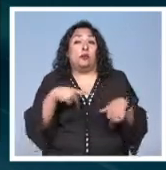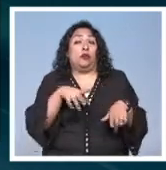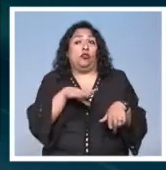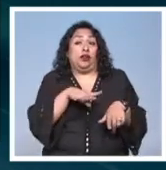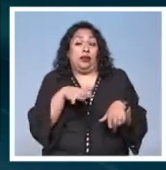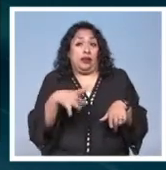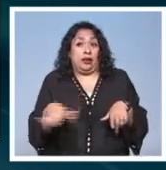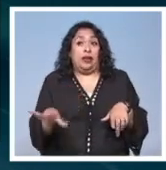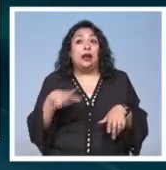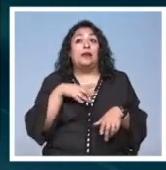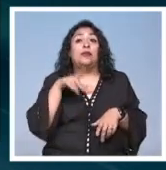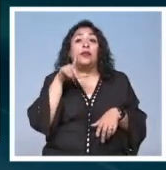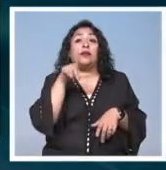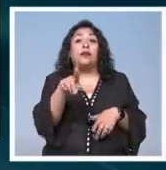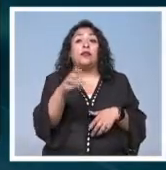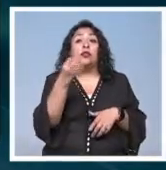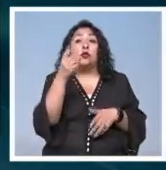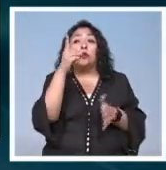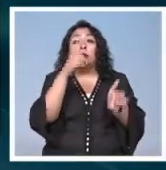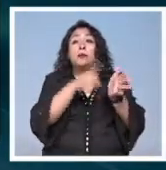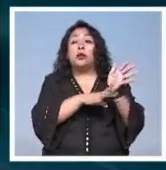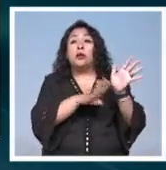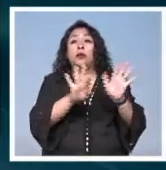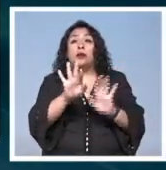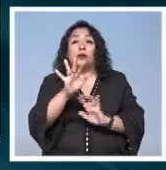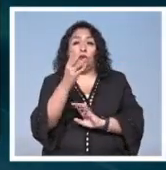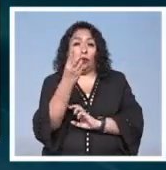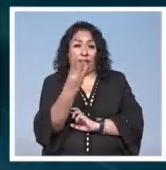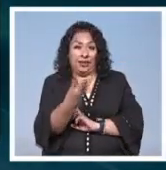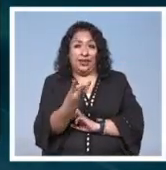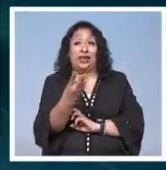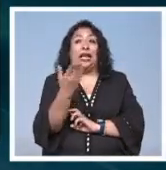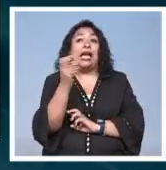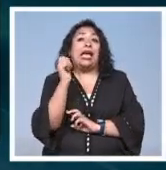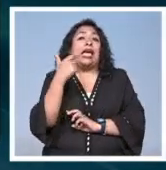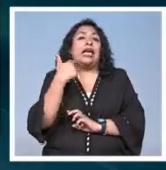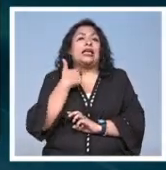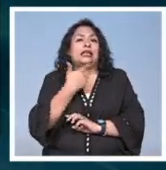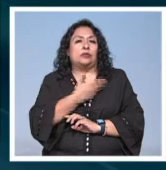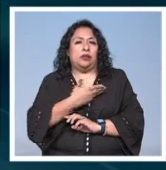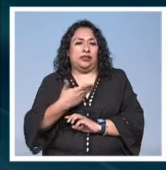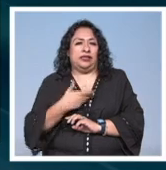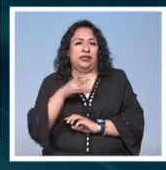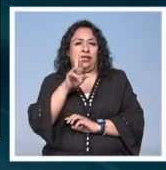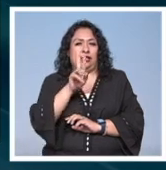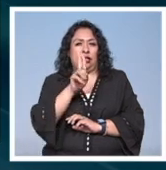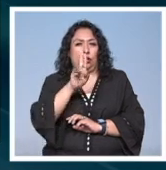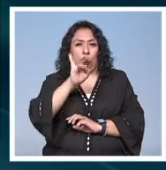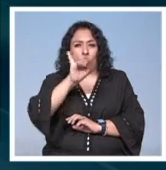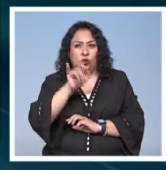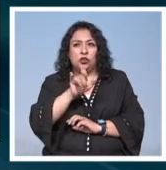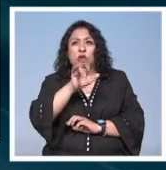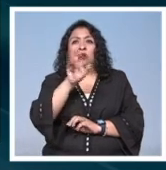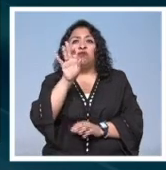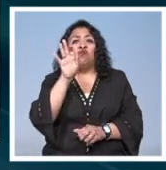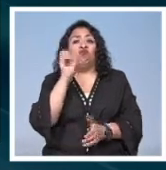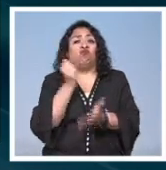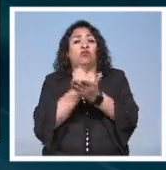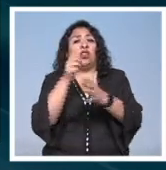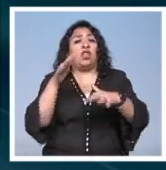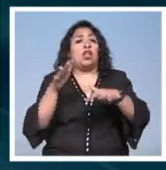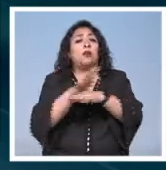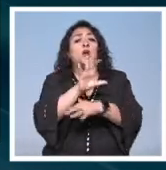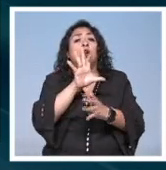el 17 de octubre de 1953 el entonces presidente Adolfo Ruiz Cortines promulgó las reformas